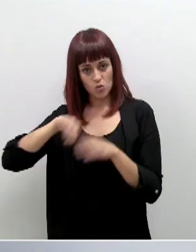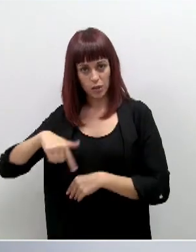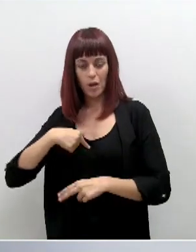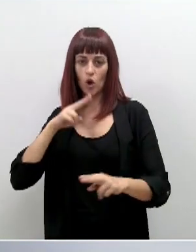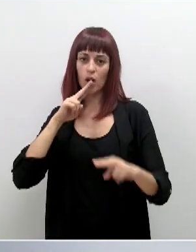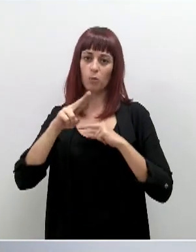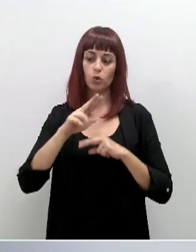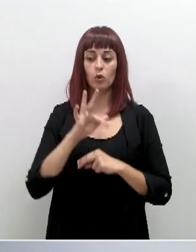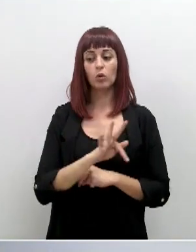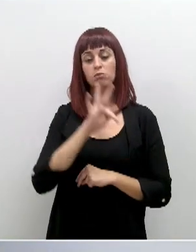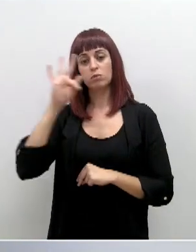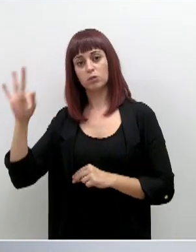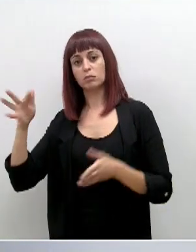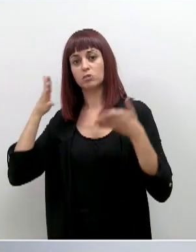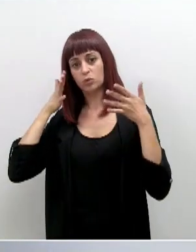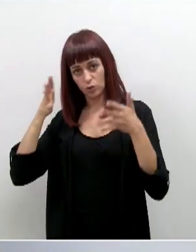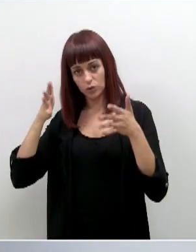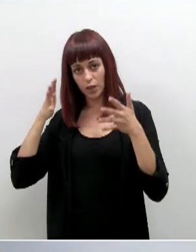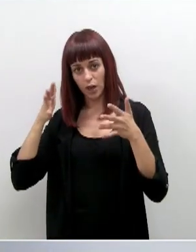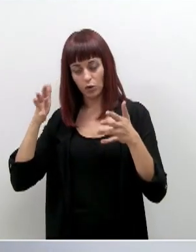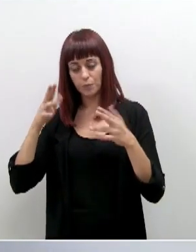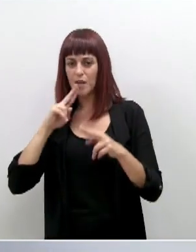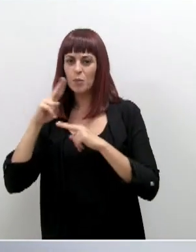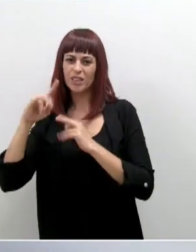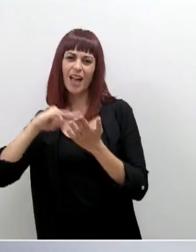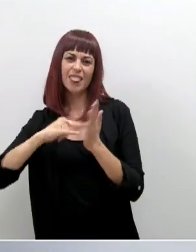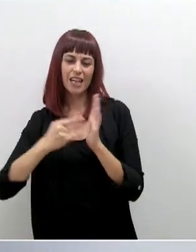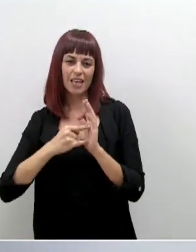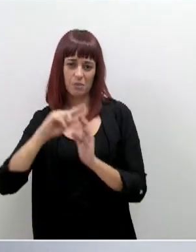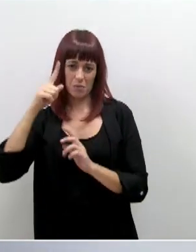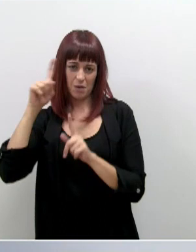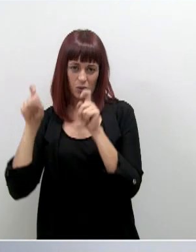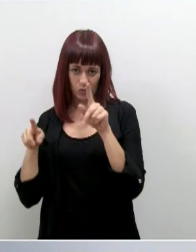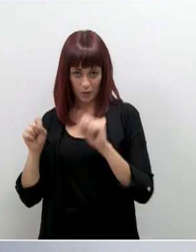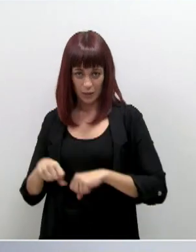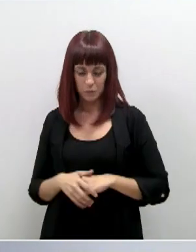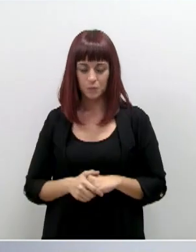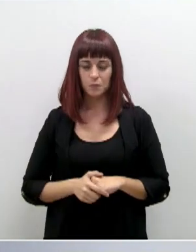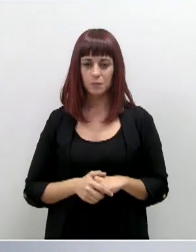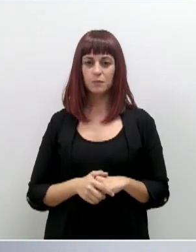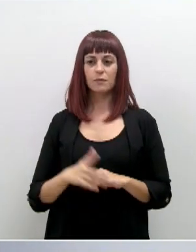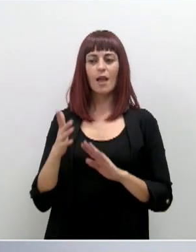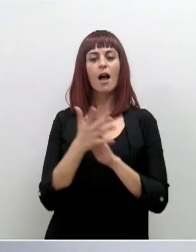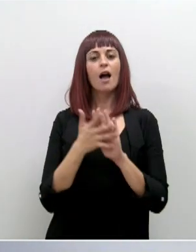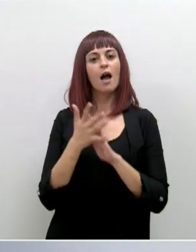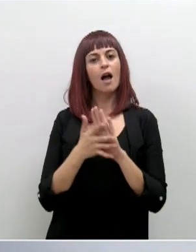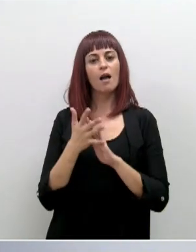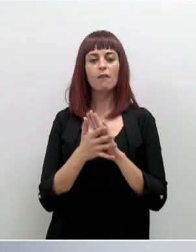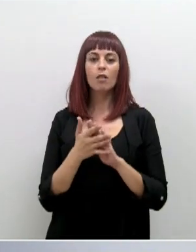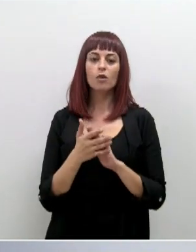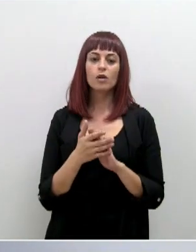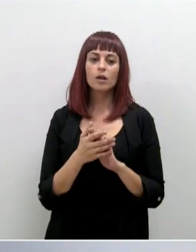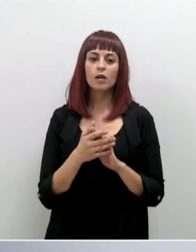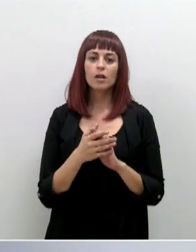el consejero le responde técnicamente a la primera cuestión. Ya hemos hablado con…, se lo hemos